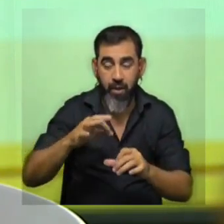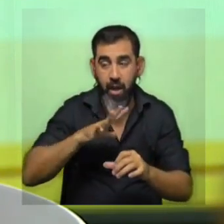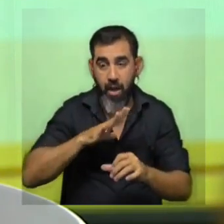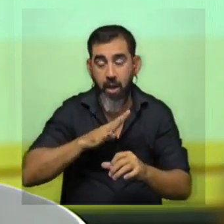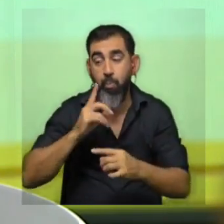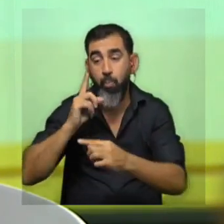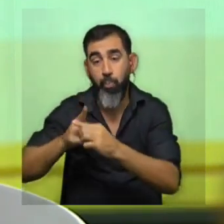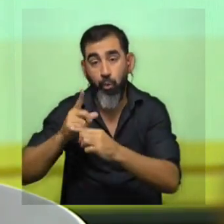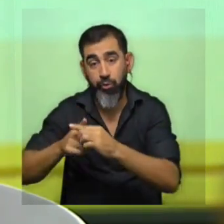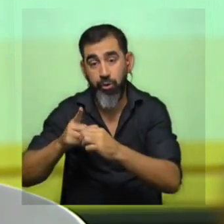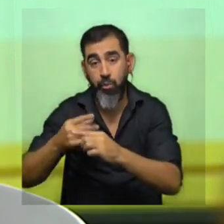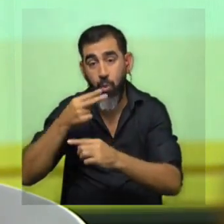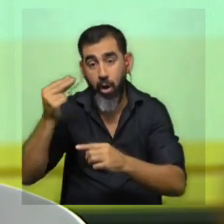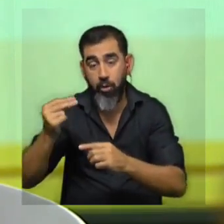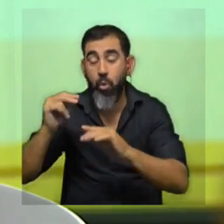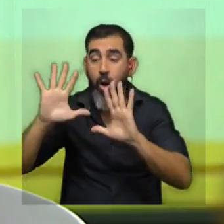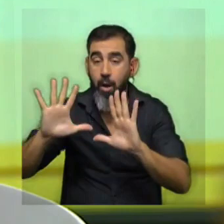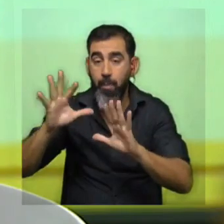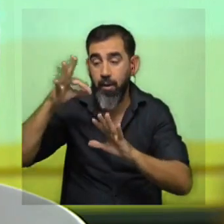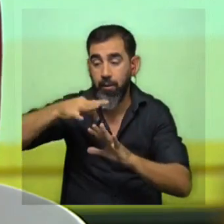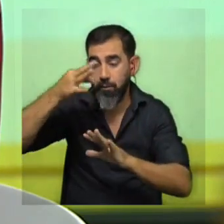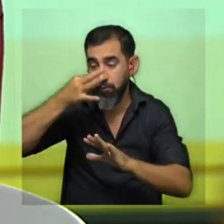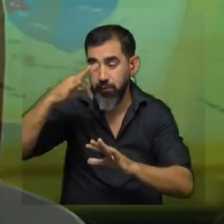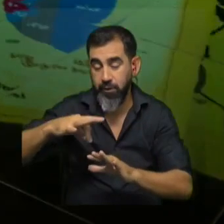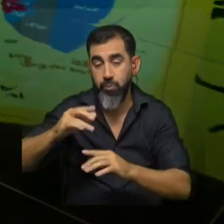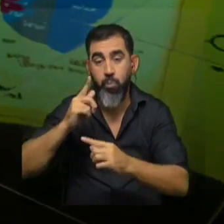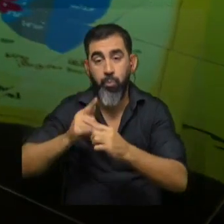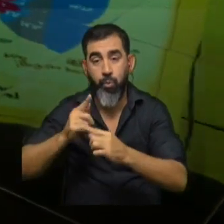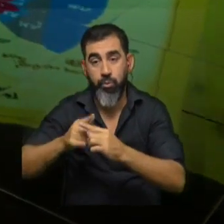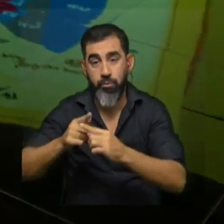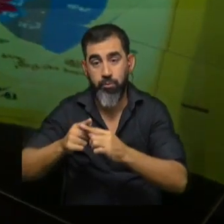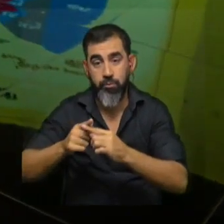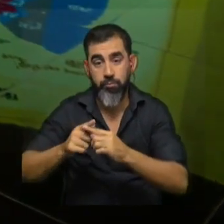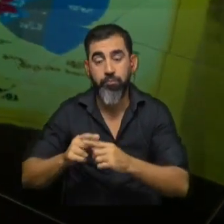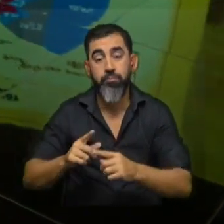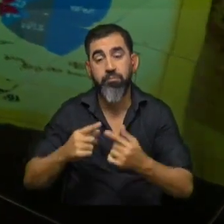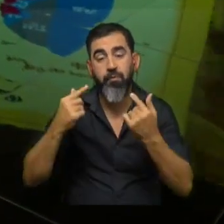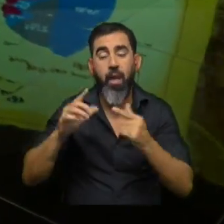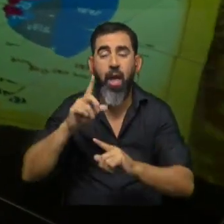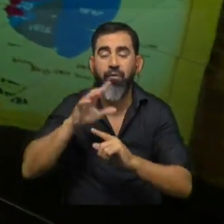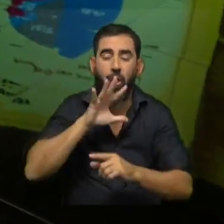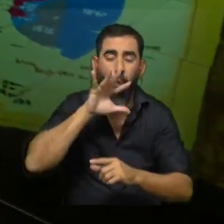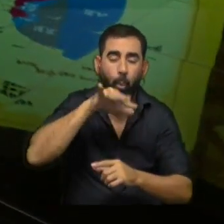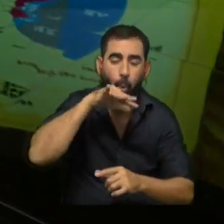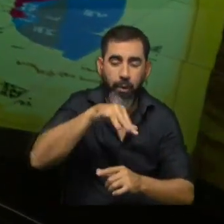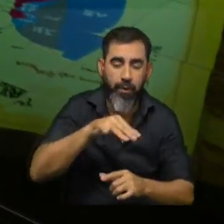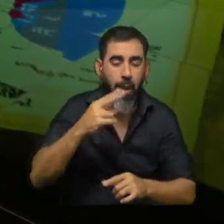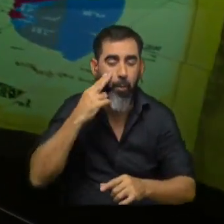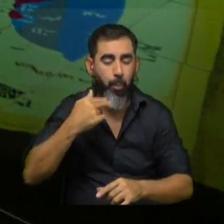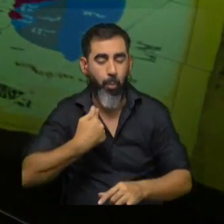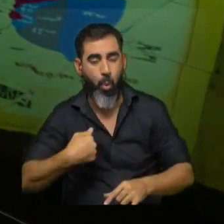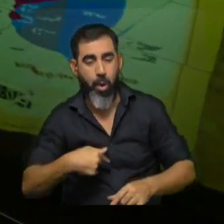positivo probablemente ese gato tuvo un test y ese dato es importante no es lo mismo mi gato a veces vomita bueno problemas digestivos